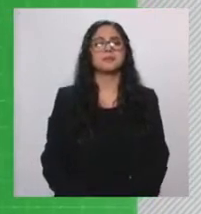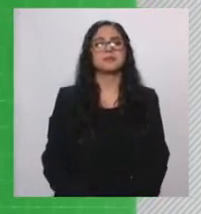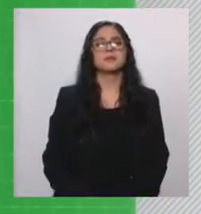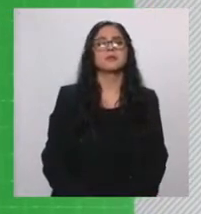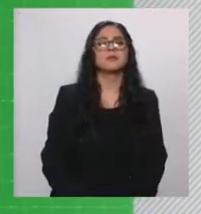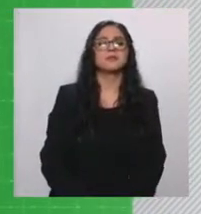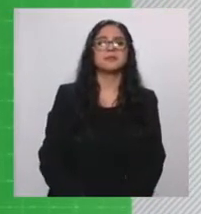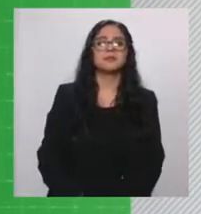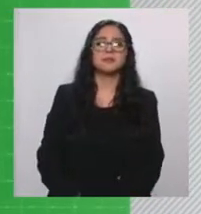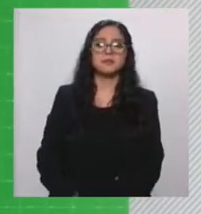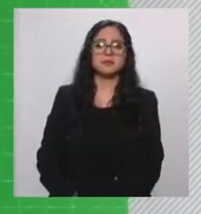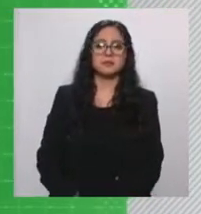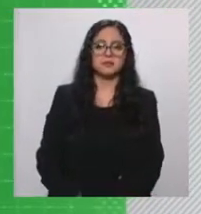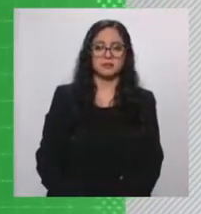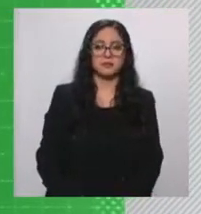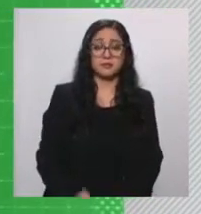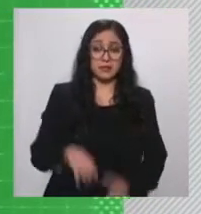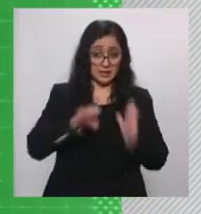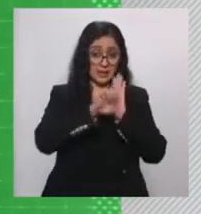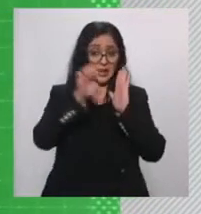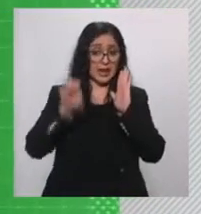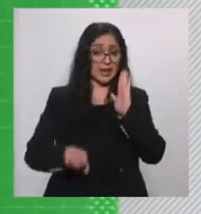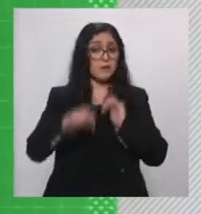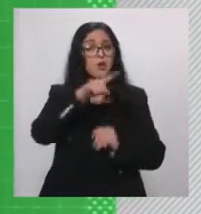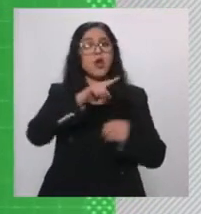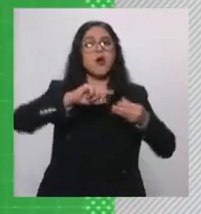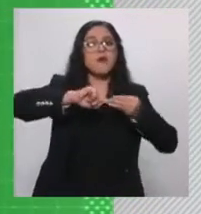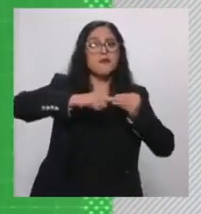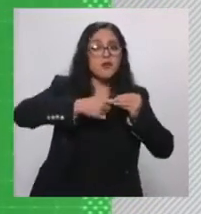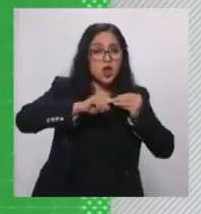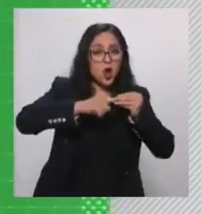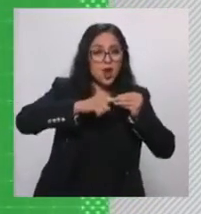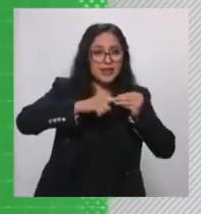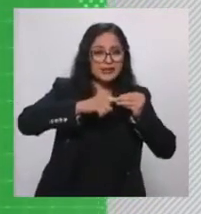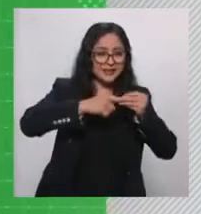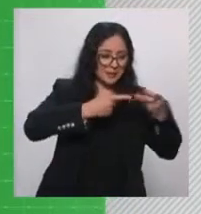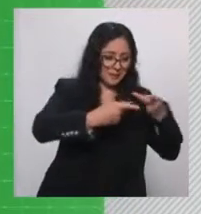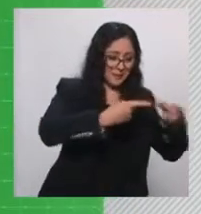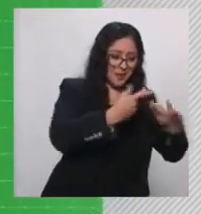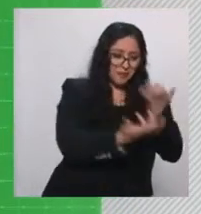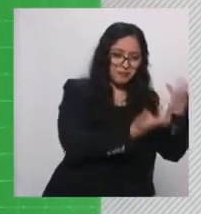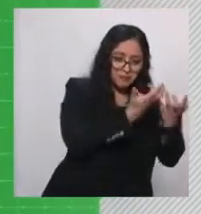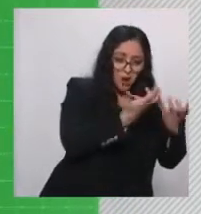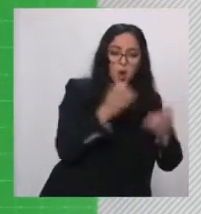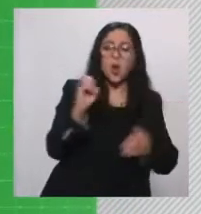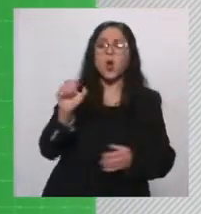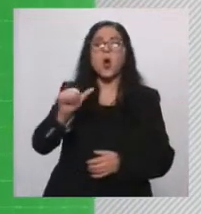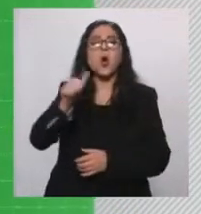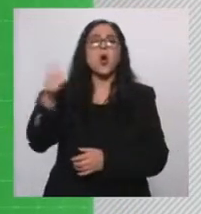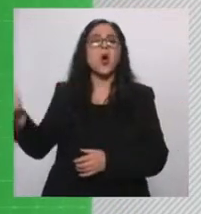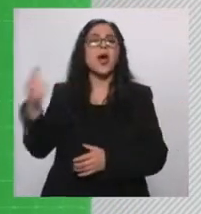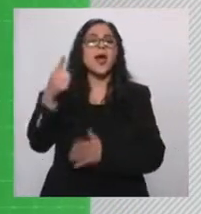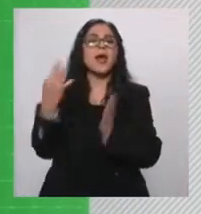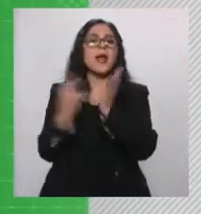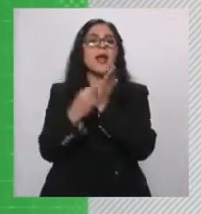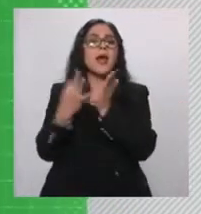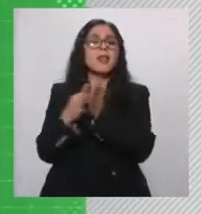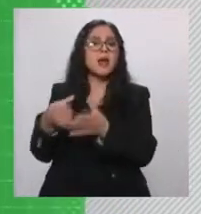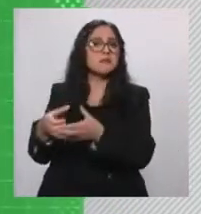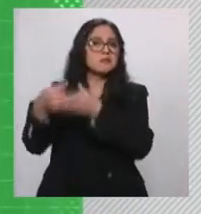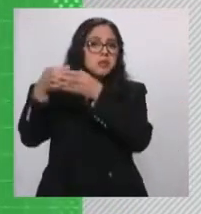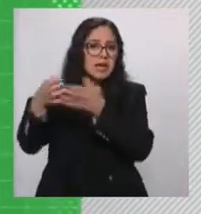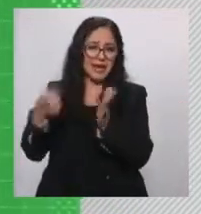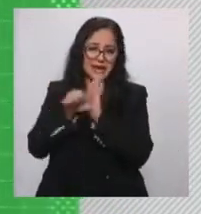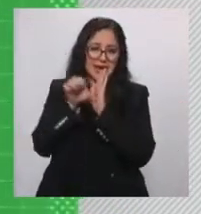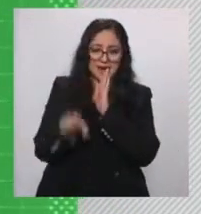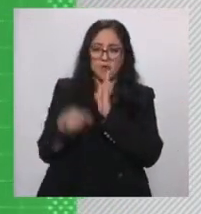aportaciones en nutrientes los frijoles enlatados? Porque es muy fácil decir, ah, voy a comer frijoles, pues me compro una lata de frijoles.